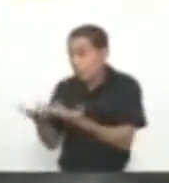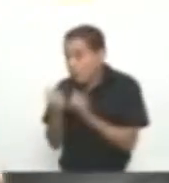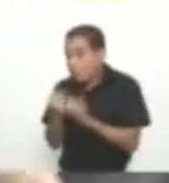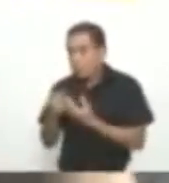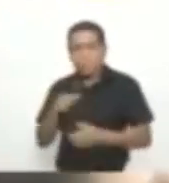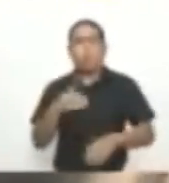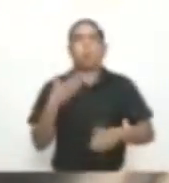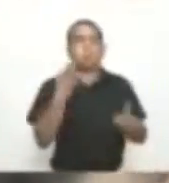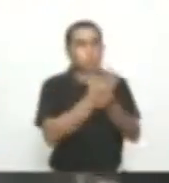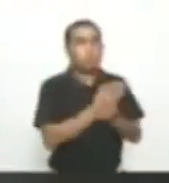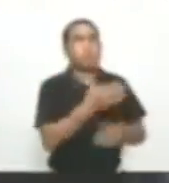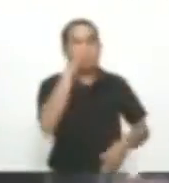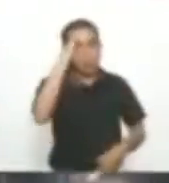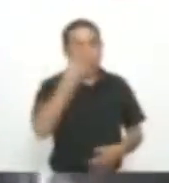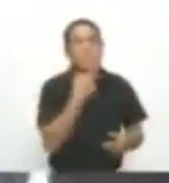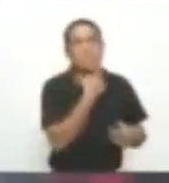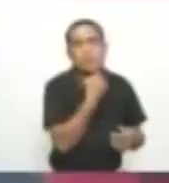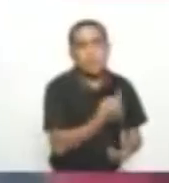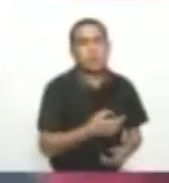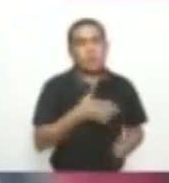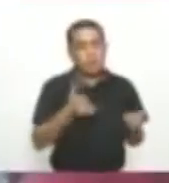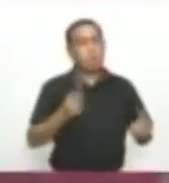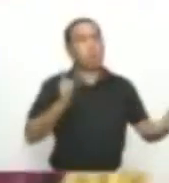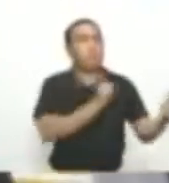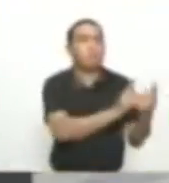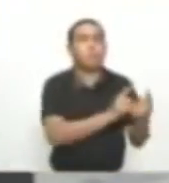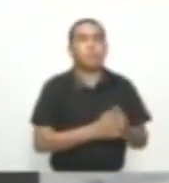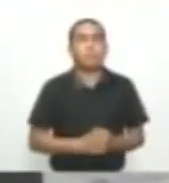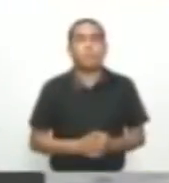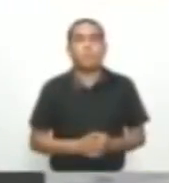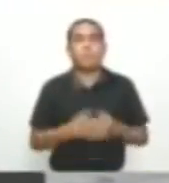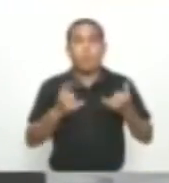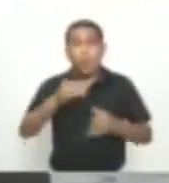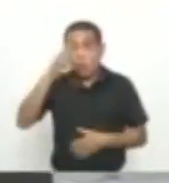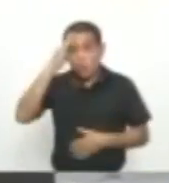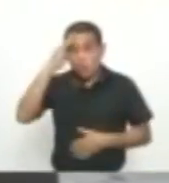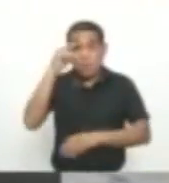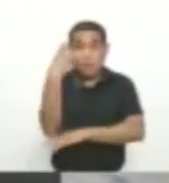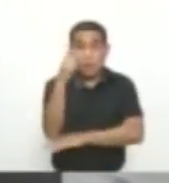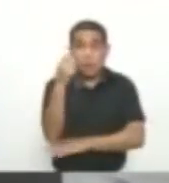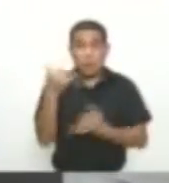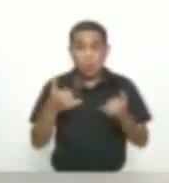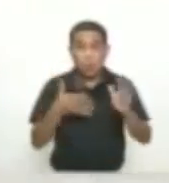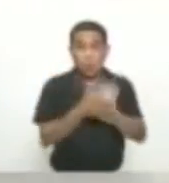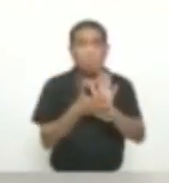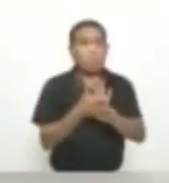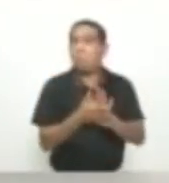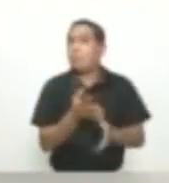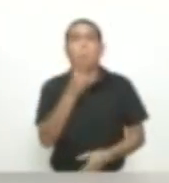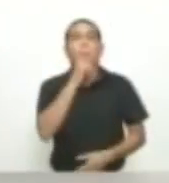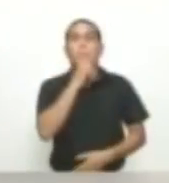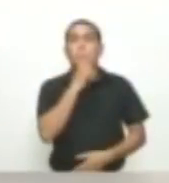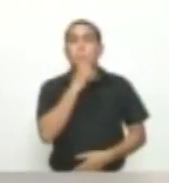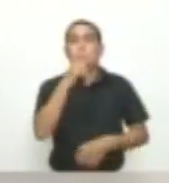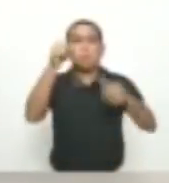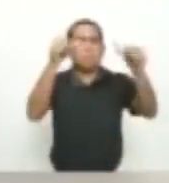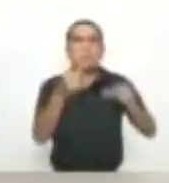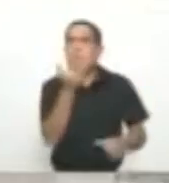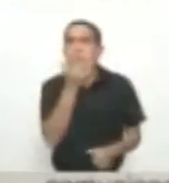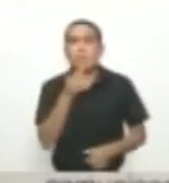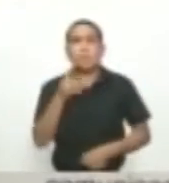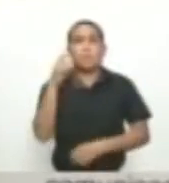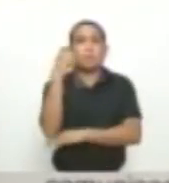para mí no es oficial aún Hasta el momento Ni policía ni fiscalía ha querido referirse A la circulación de estos panfletos